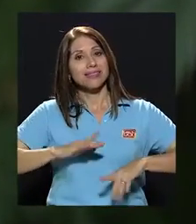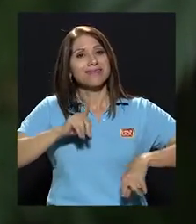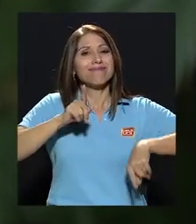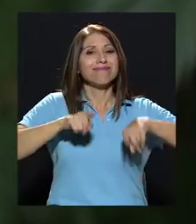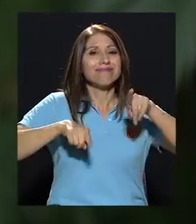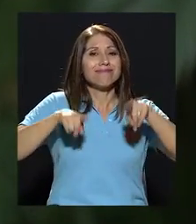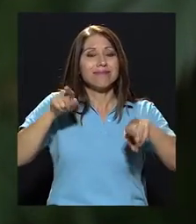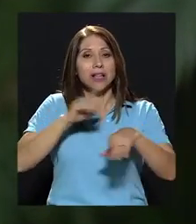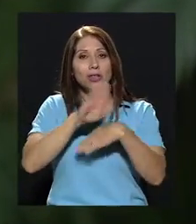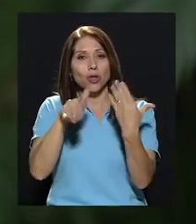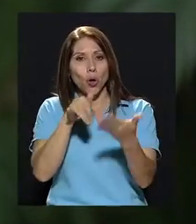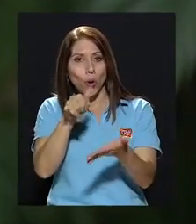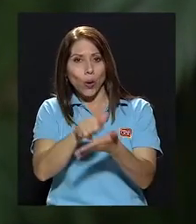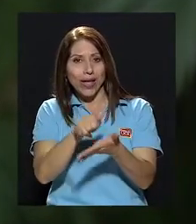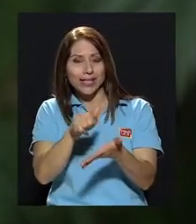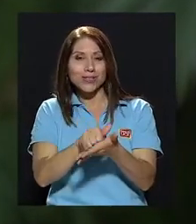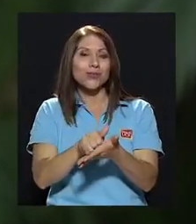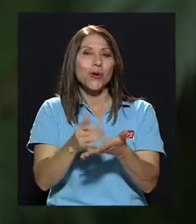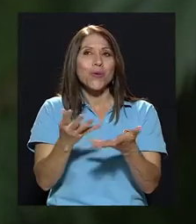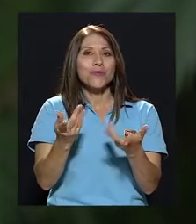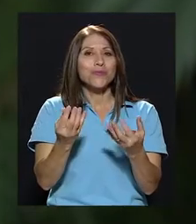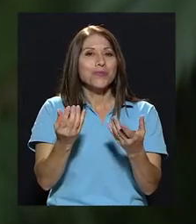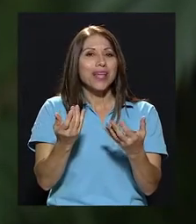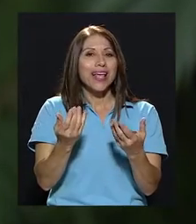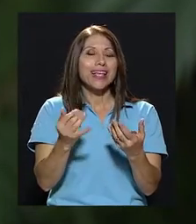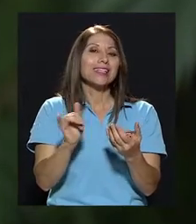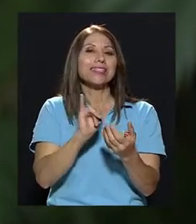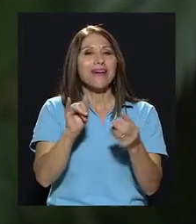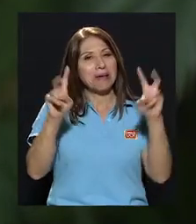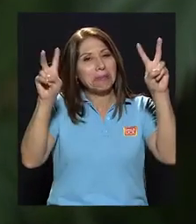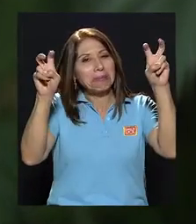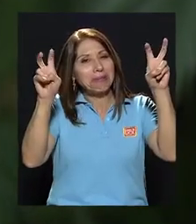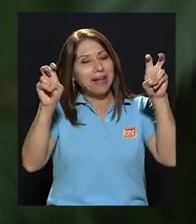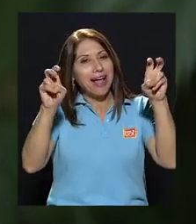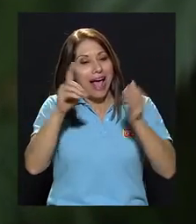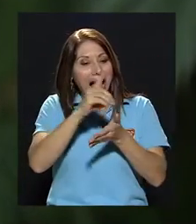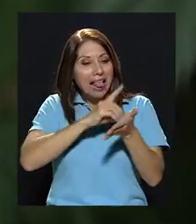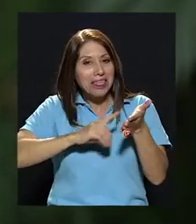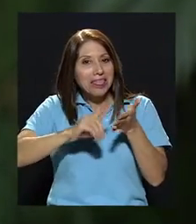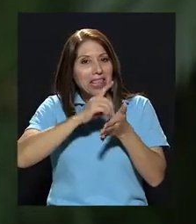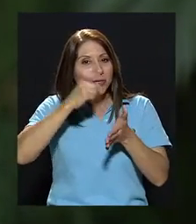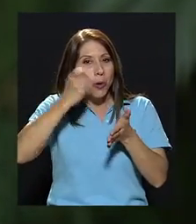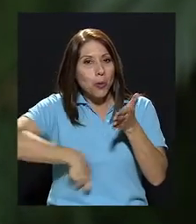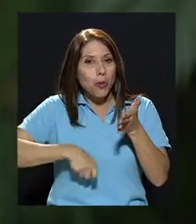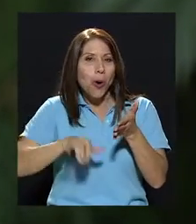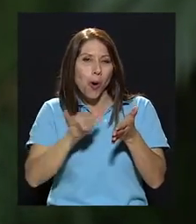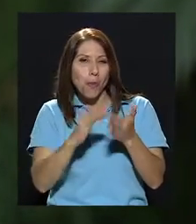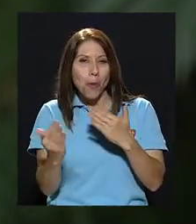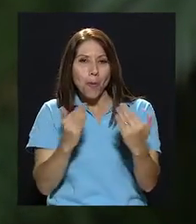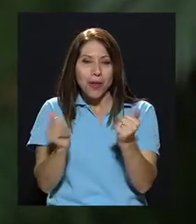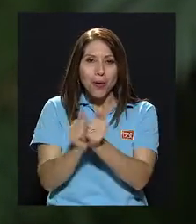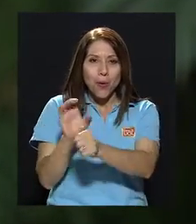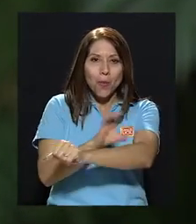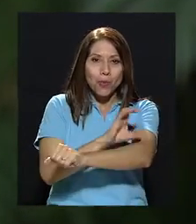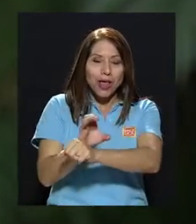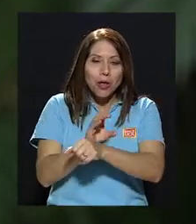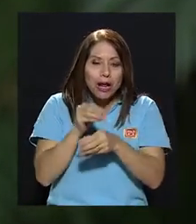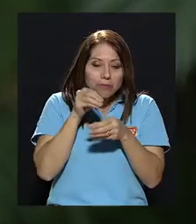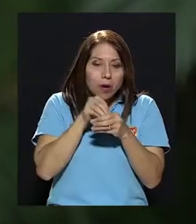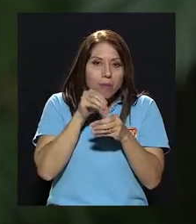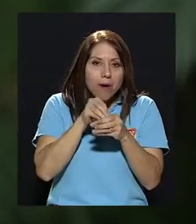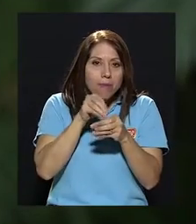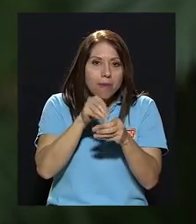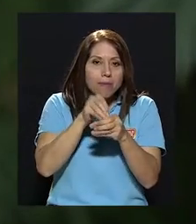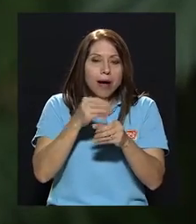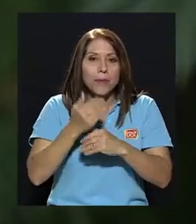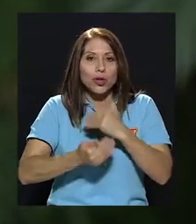Entonces todo eso se va a, como decir, al disco duro, como si fuéramos una computadora donde vamos procesando